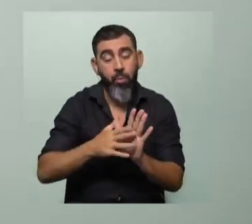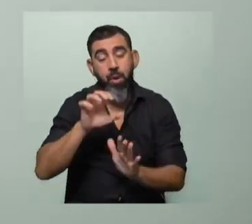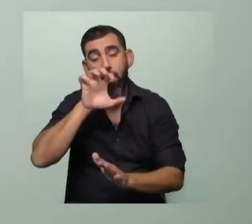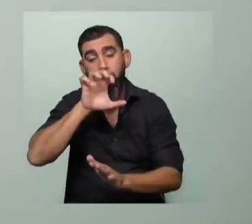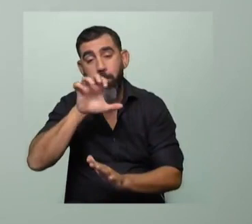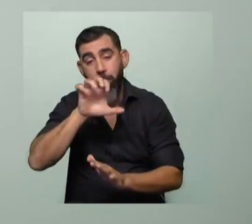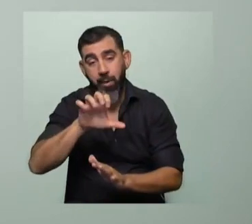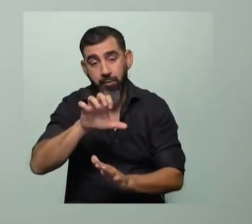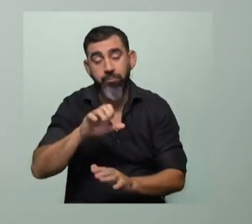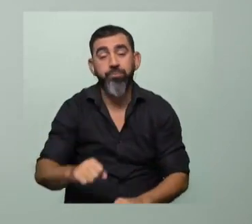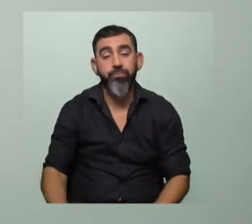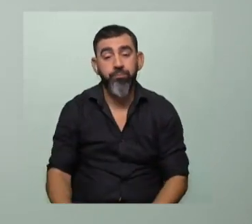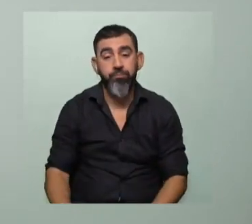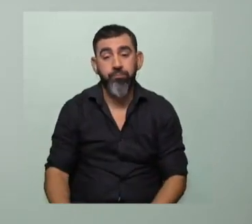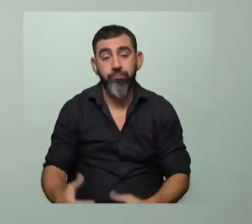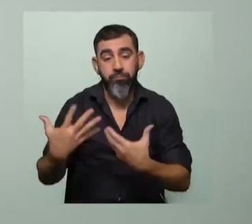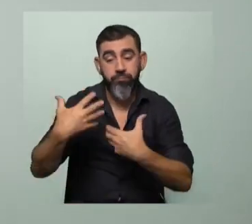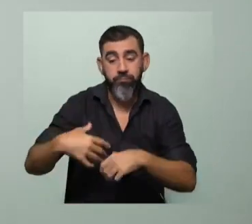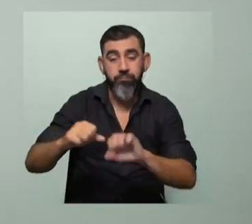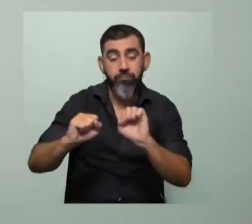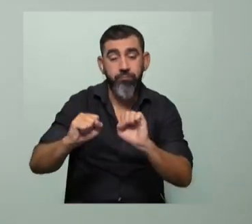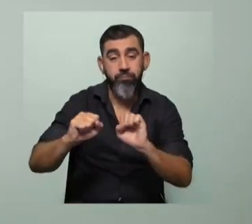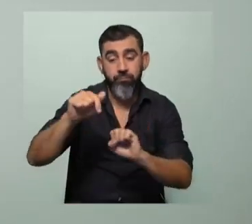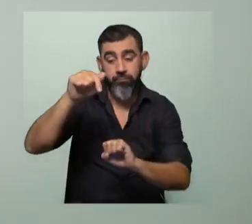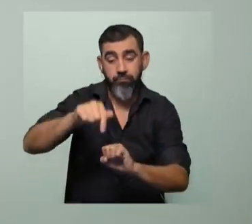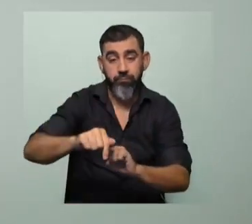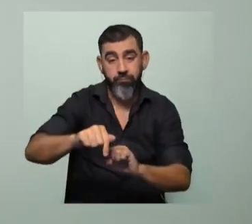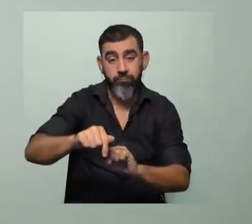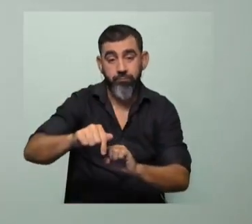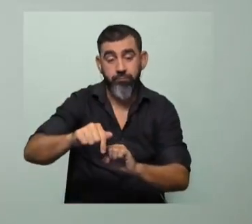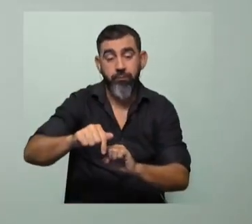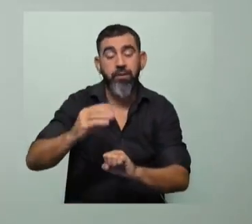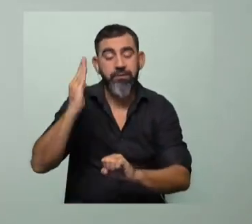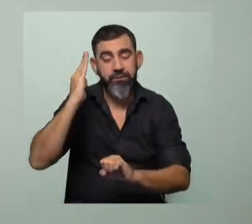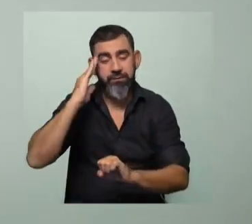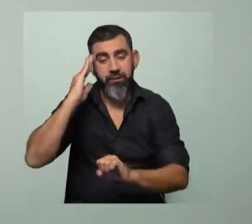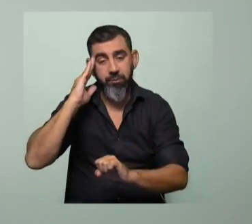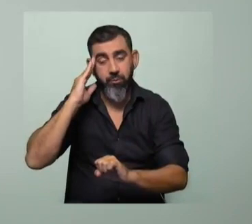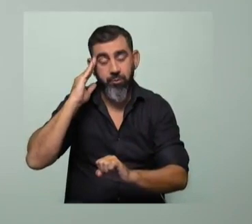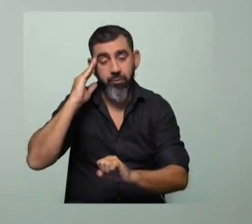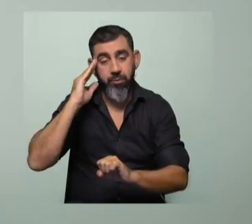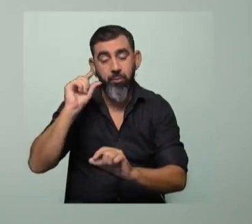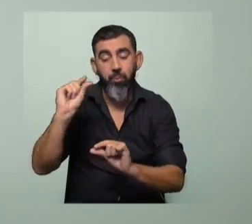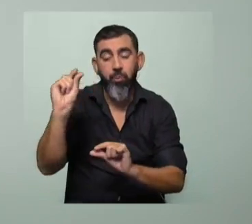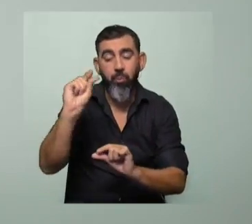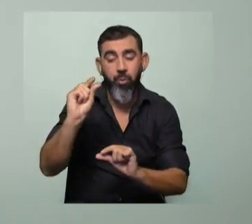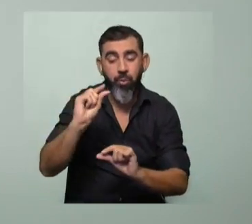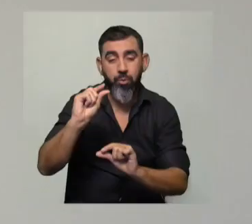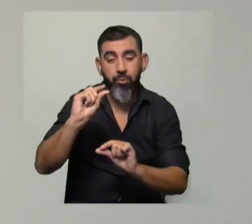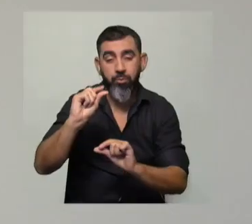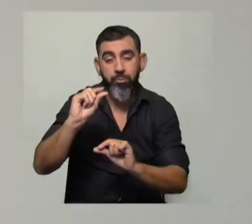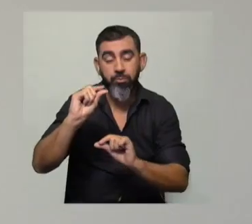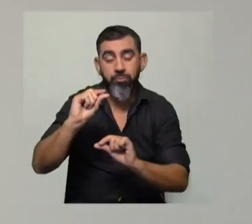Lo que nosotros visualizamos es que en la clínica, empíricamente, sabemos que las dosis menores que las publicadas